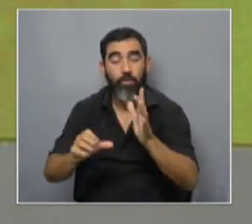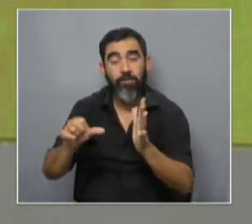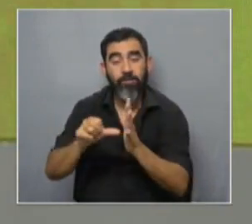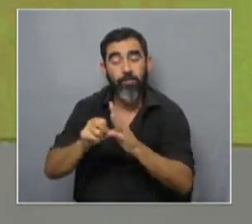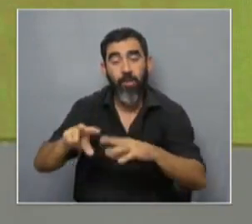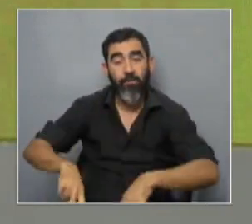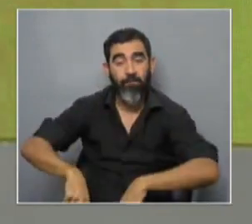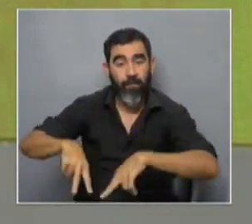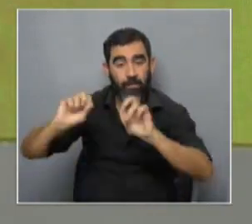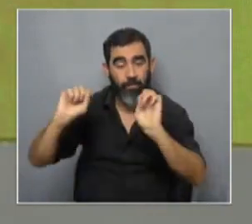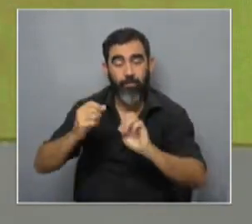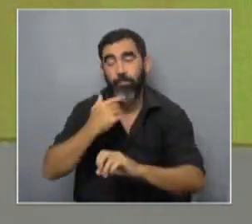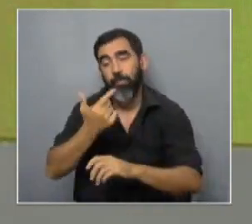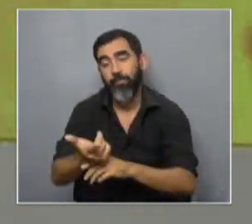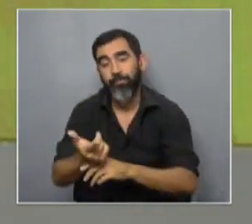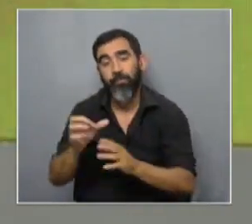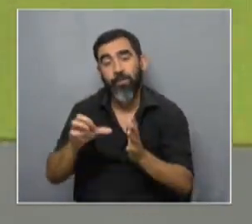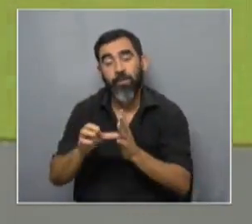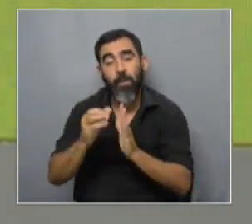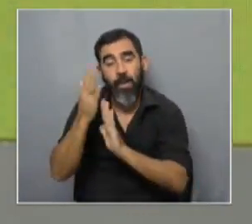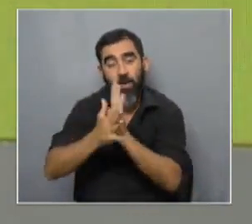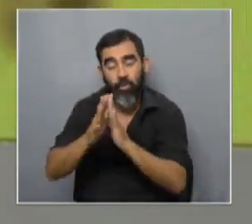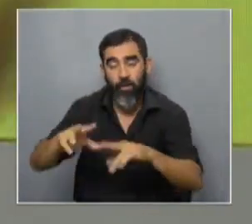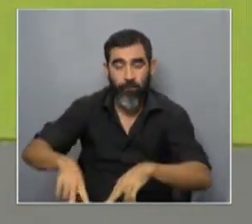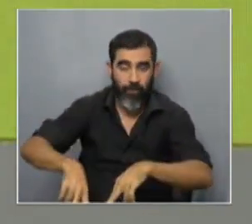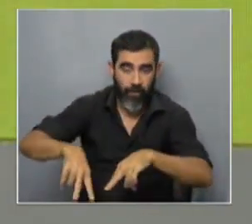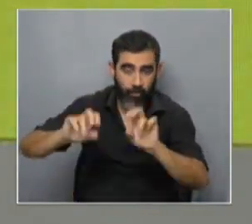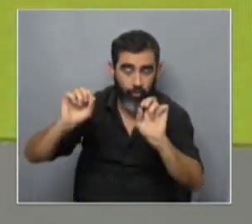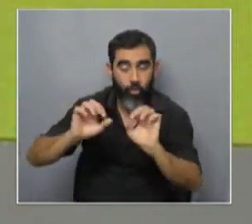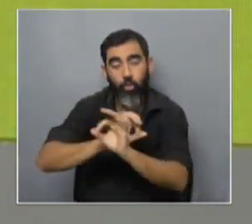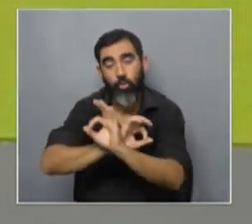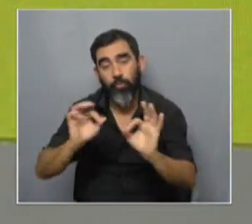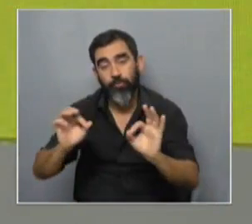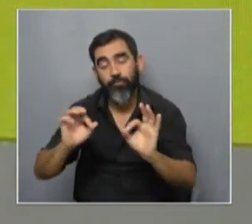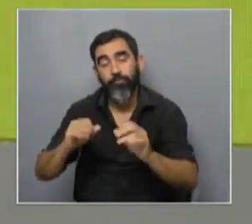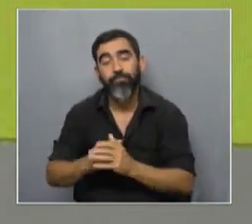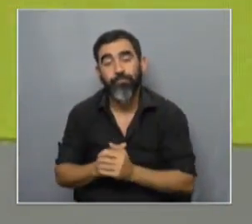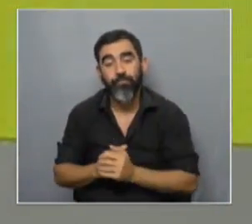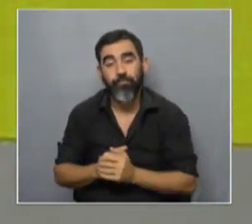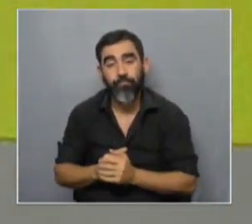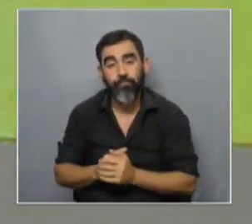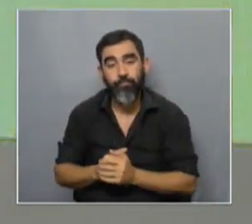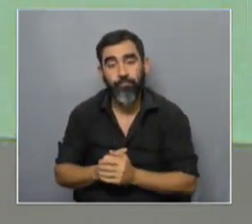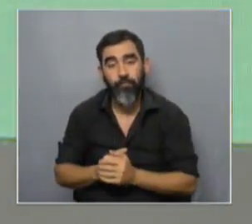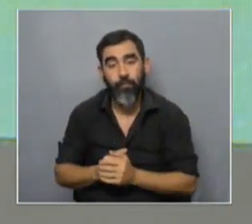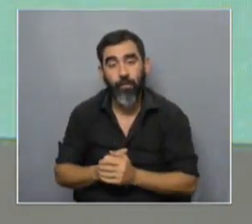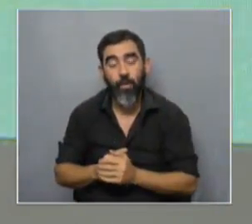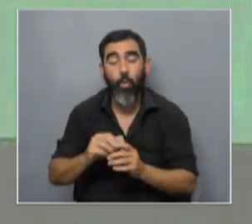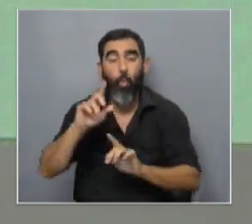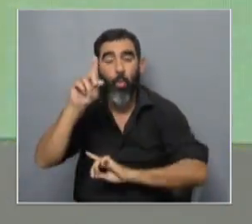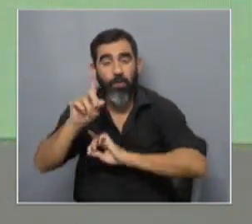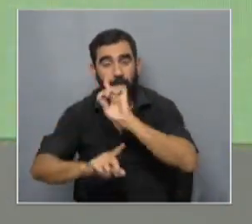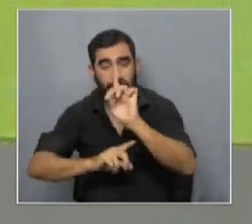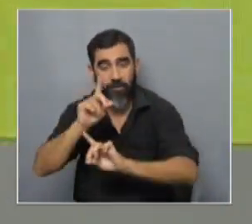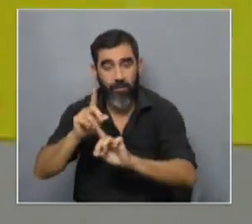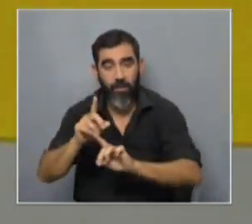de investigación ya sea por ejemplo el sistema nacional de investigación o la dedicación total del lado del ar o sea que ya